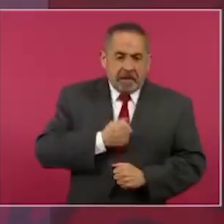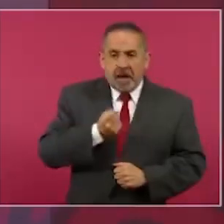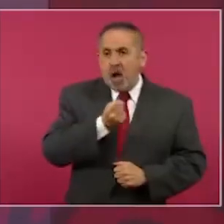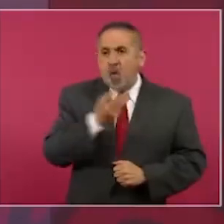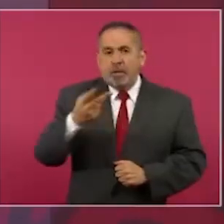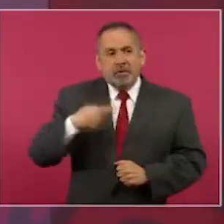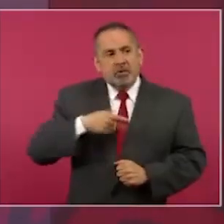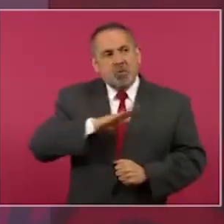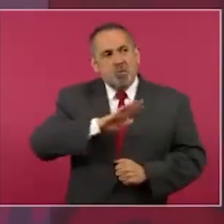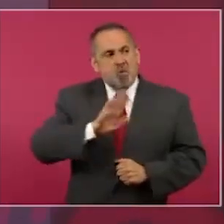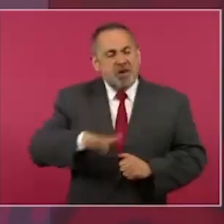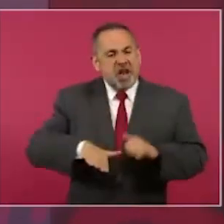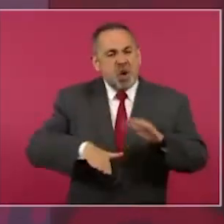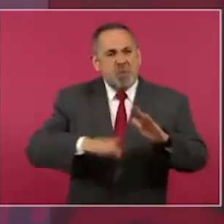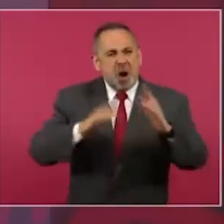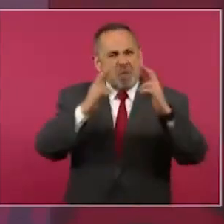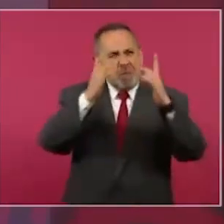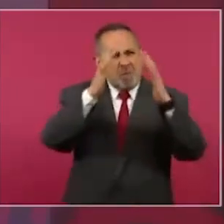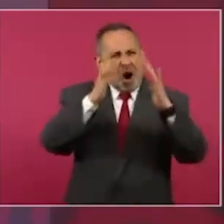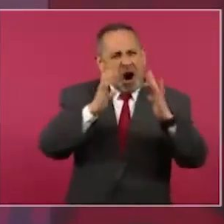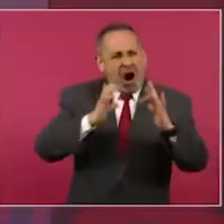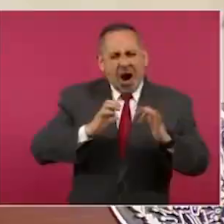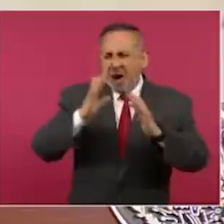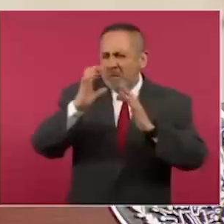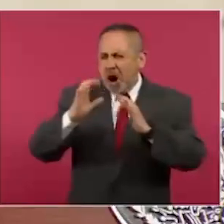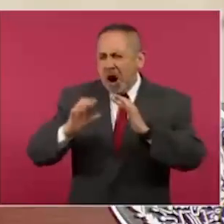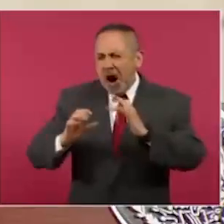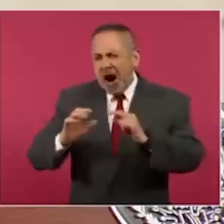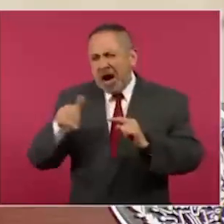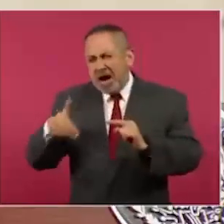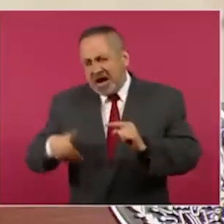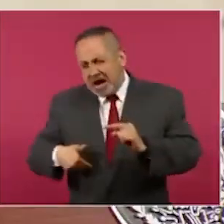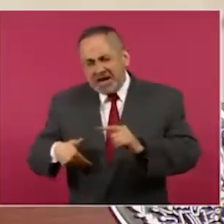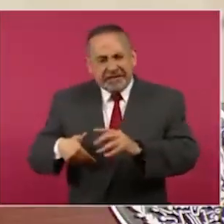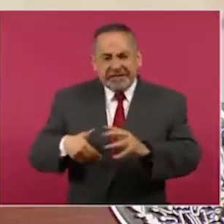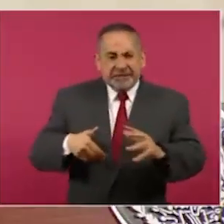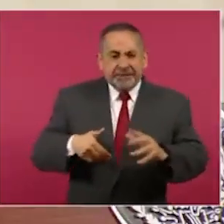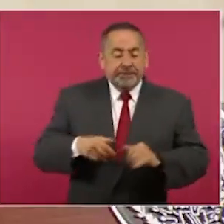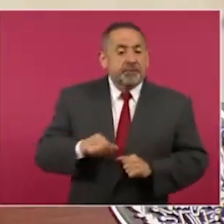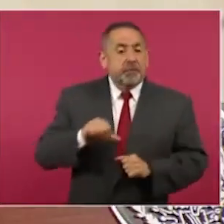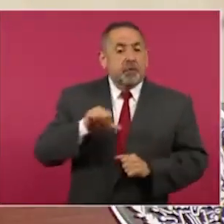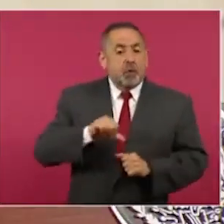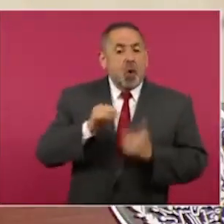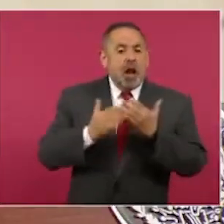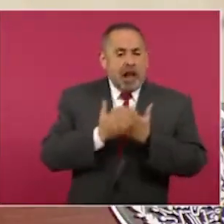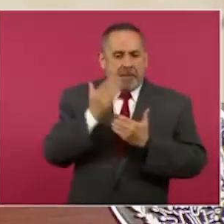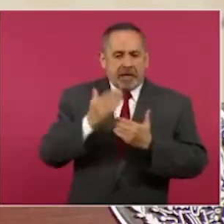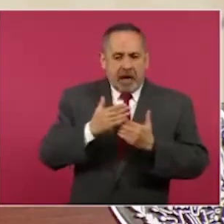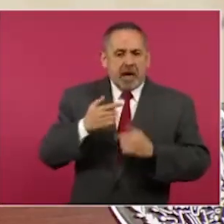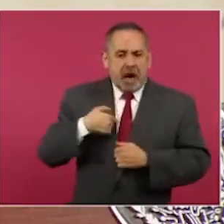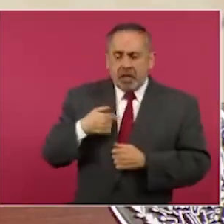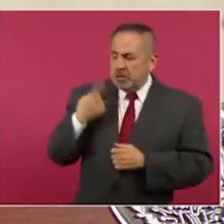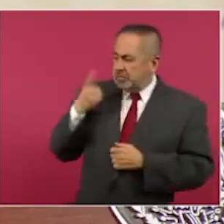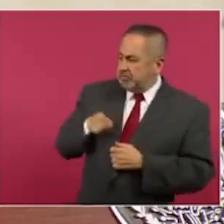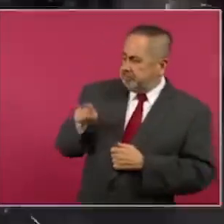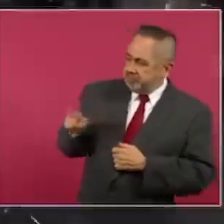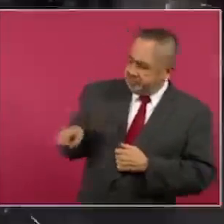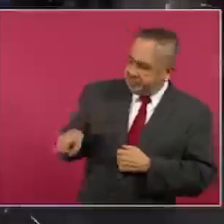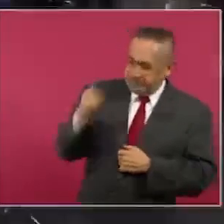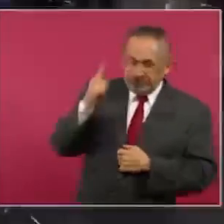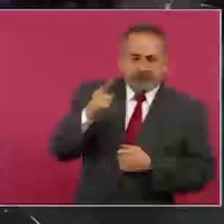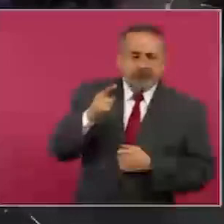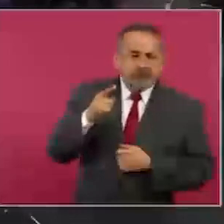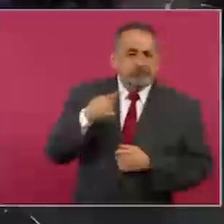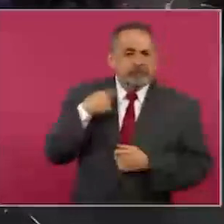vidas y hay heridos. Hoy en la mañana dimos ya instrucciones para